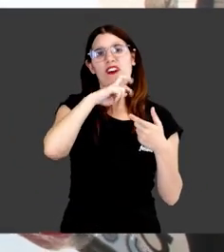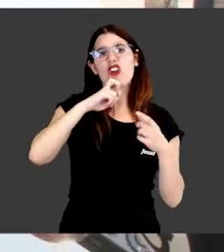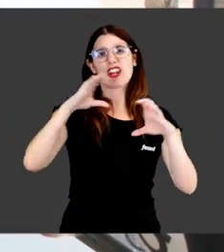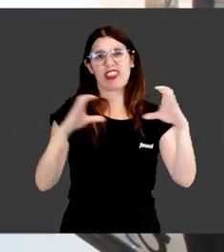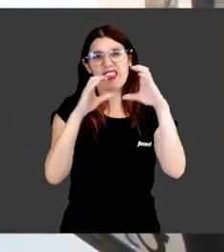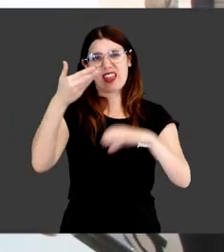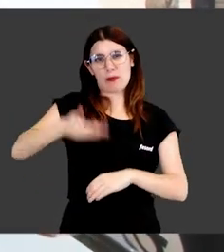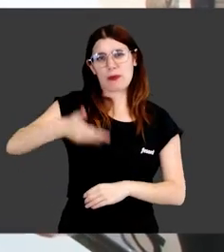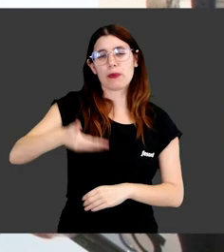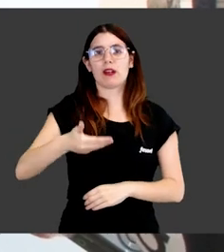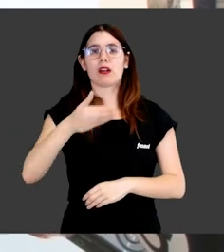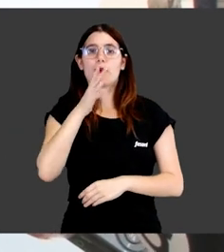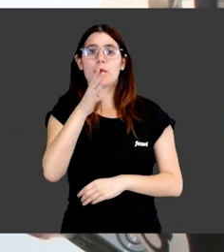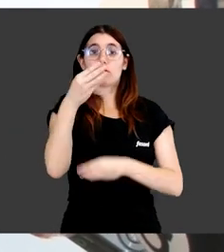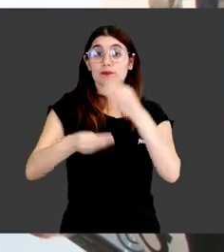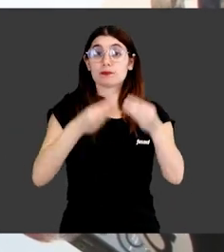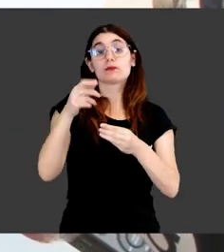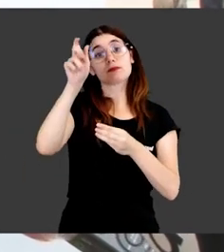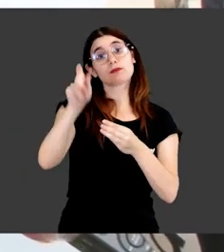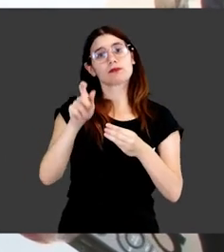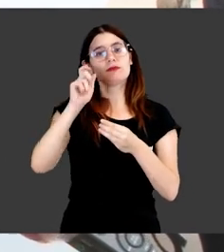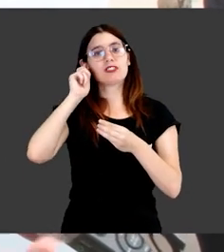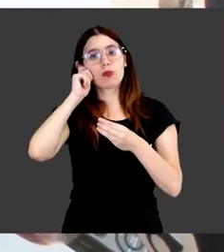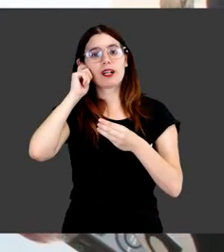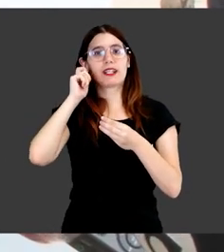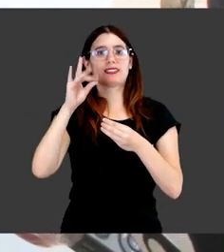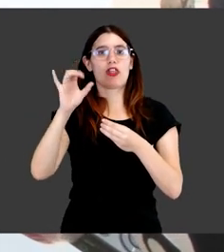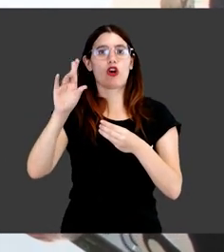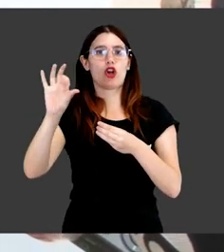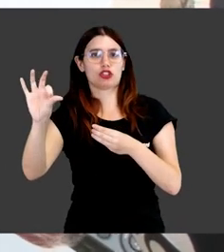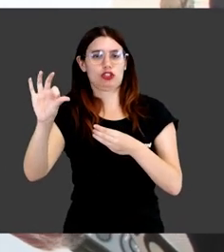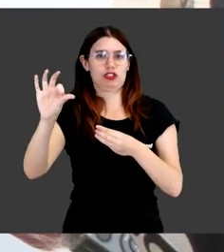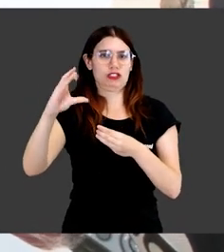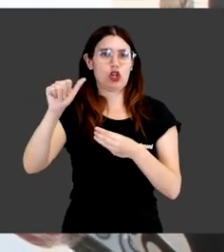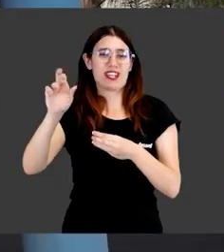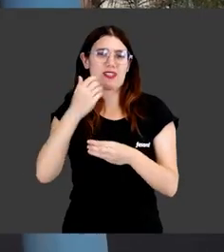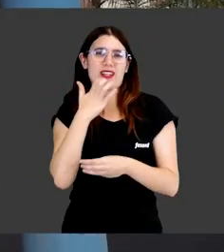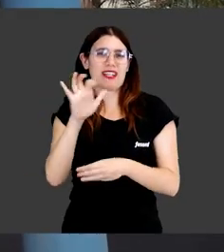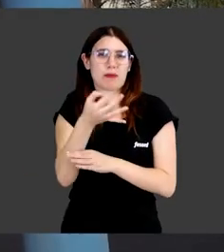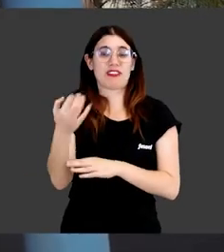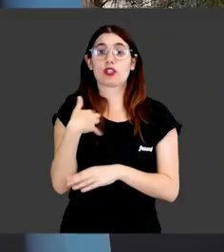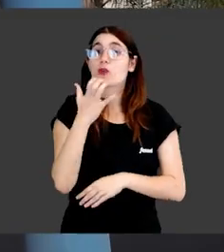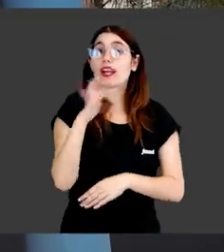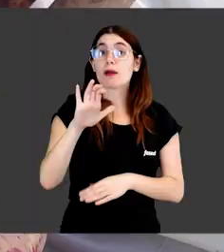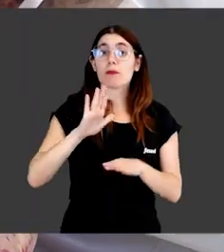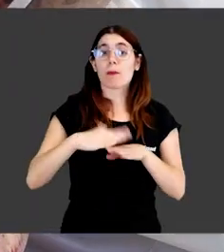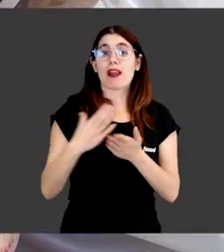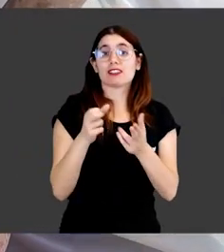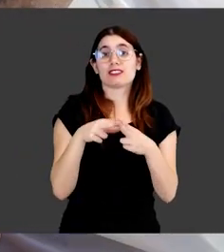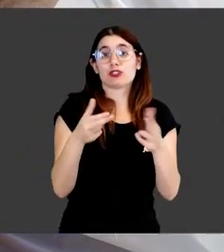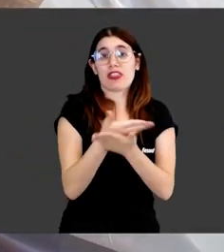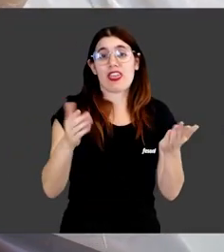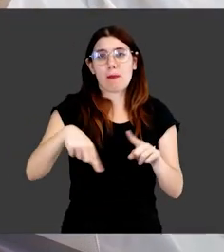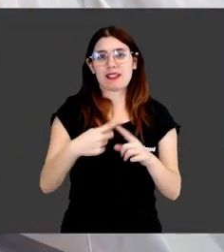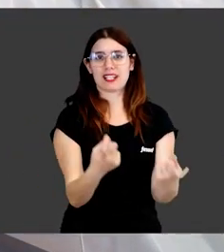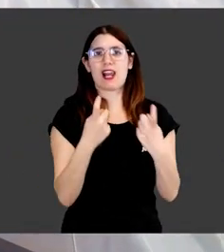están desarrollando las mujeres o han desarrollado y Dolors Corella es un magnífico ejemplo. Un ejemplo para toda la sociedad y sobre